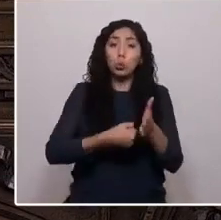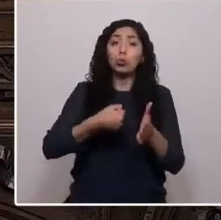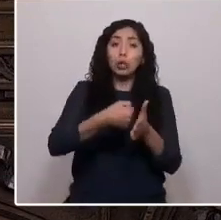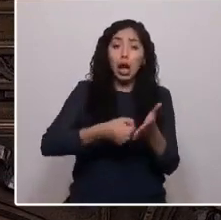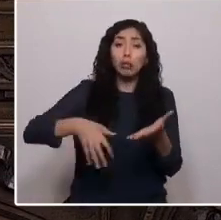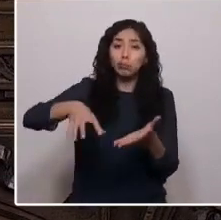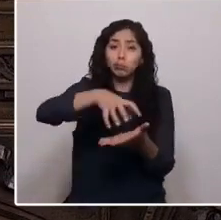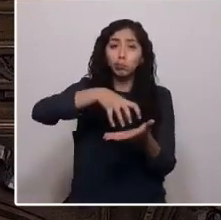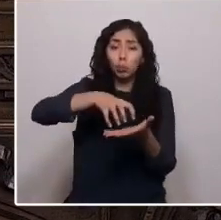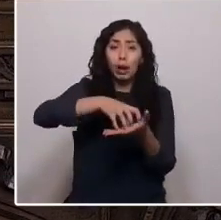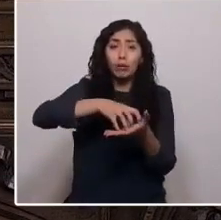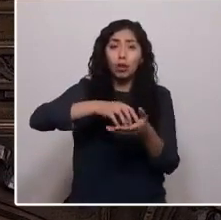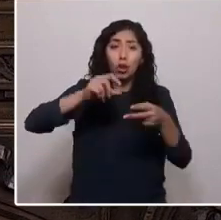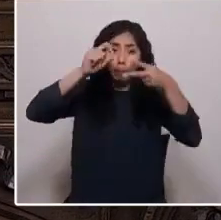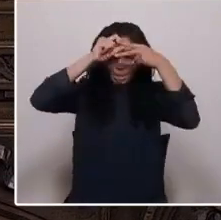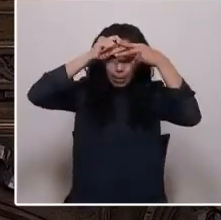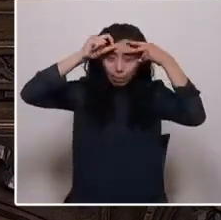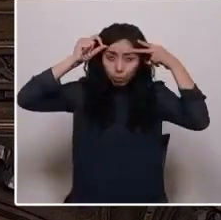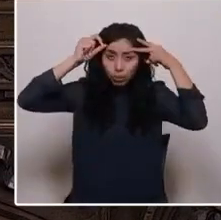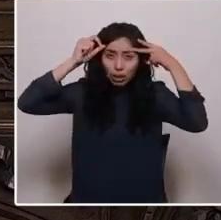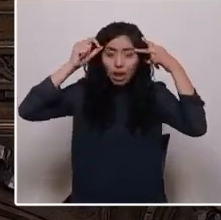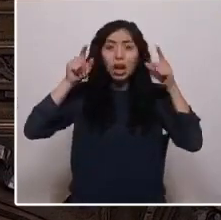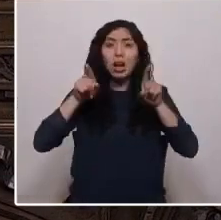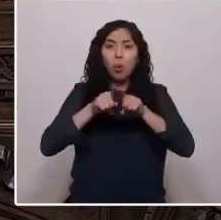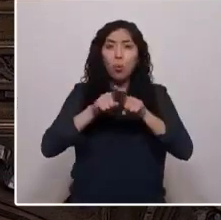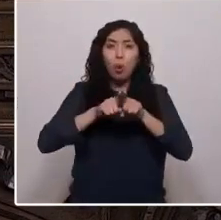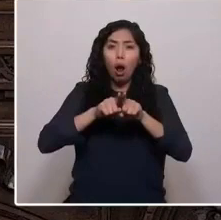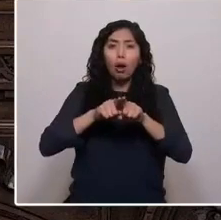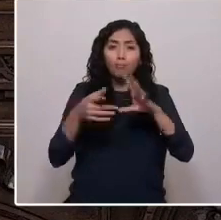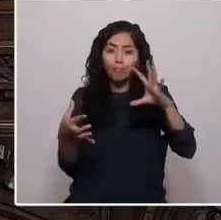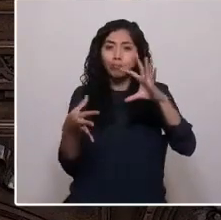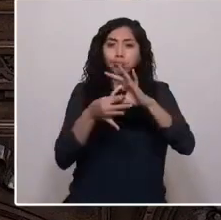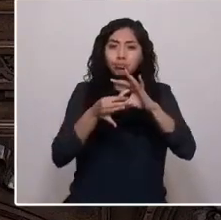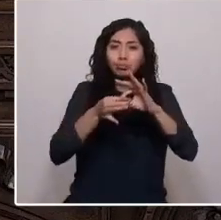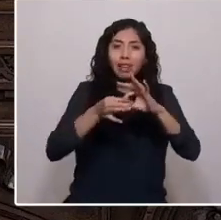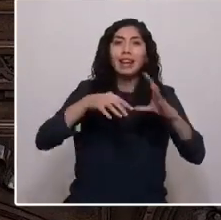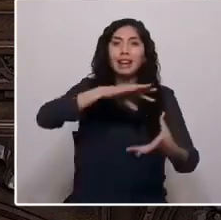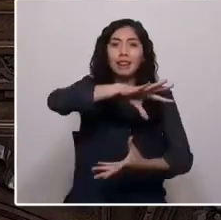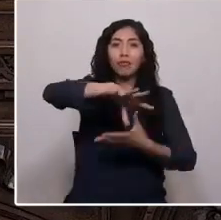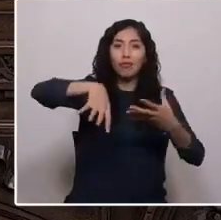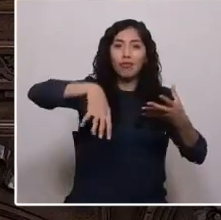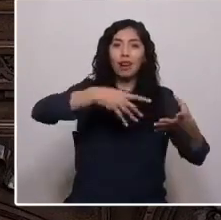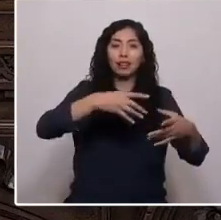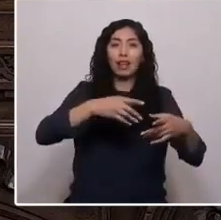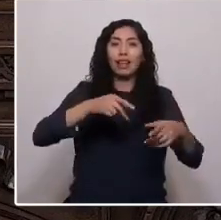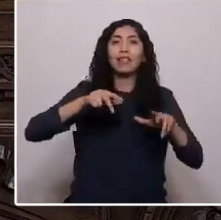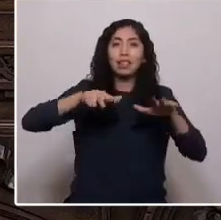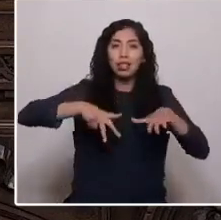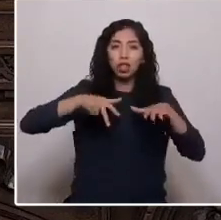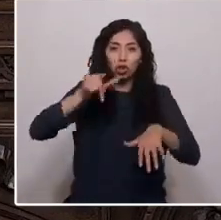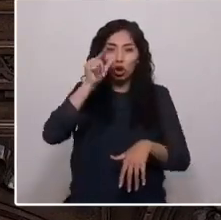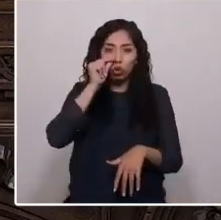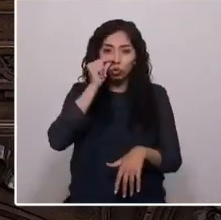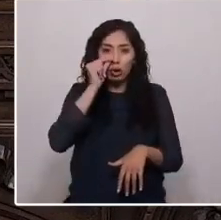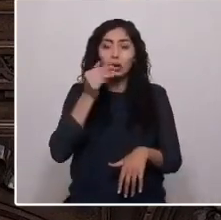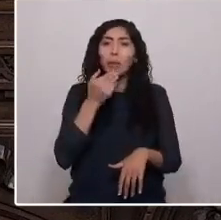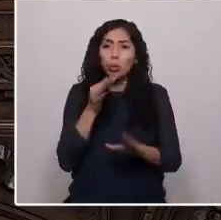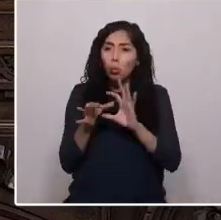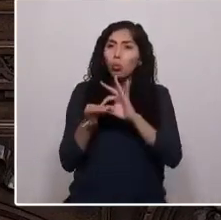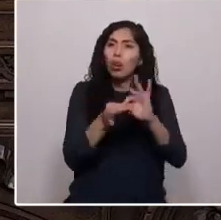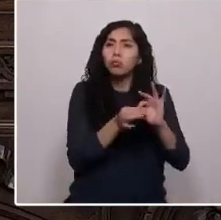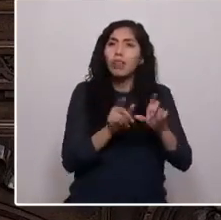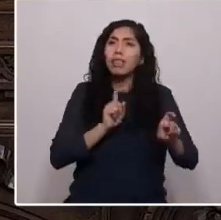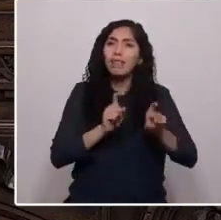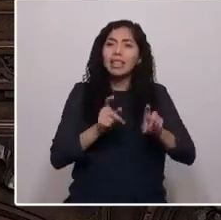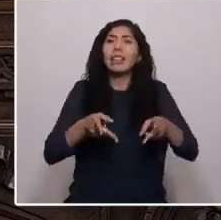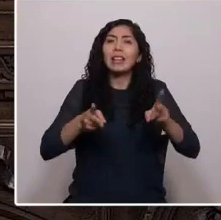se conjuga con la revuelta del 18 de octubre y nos une en defensa de los derechos humanos, del agua, de la